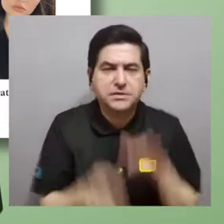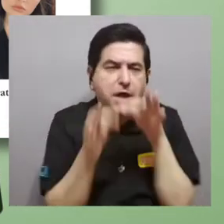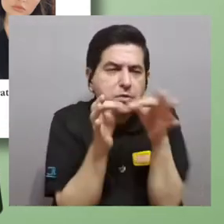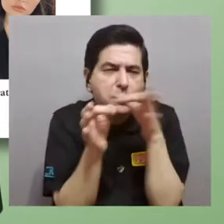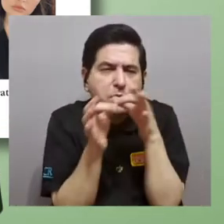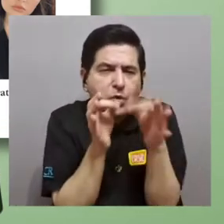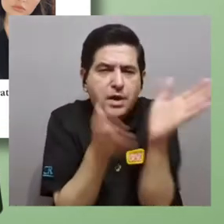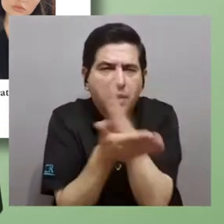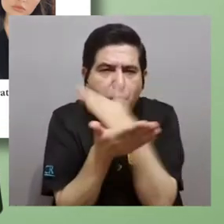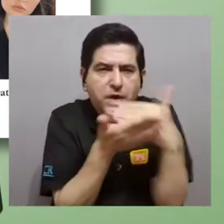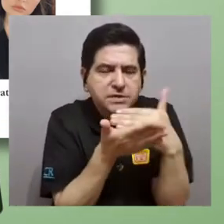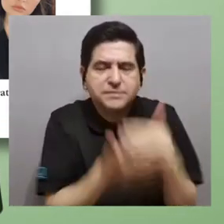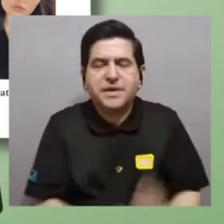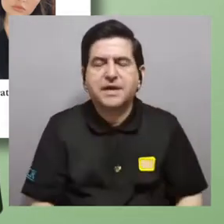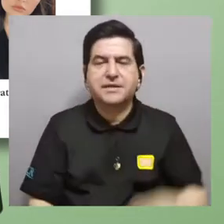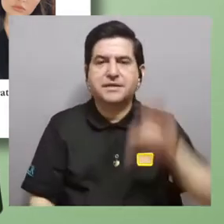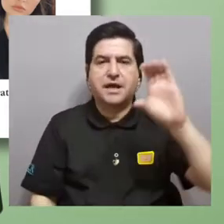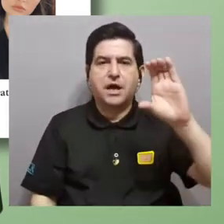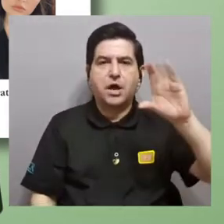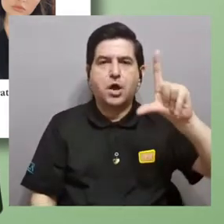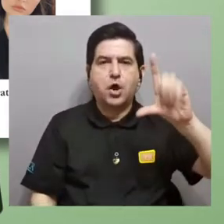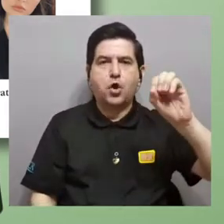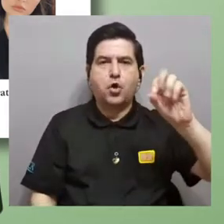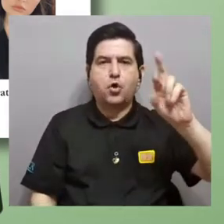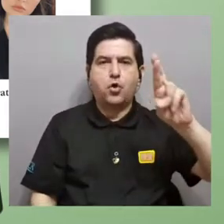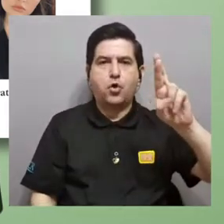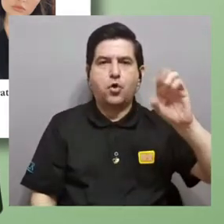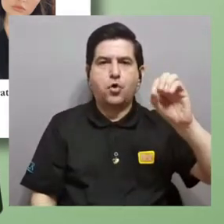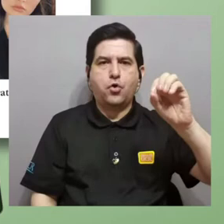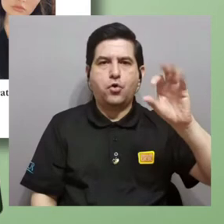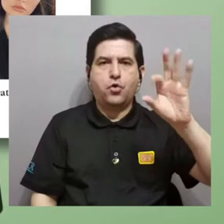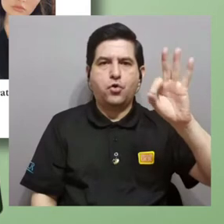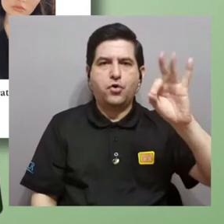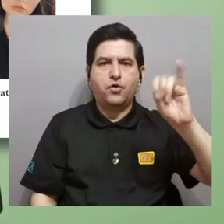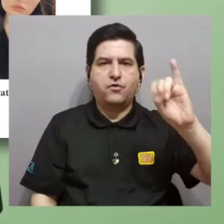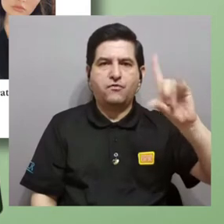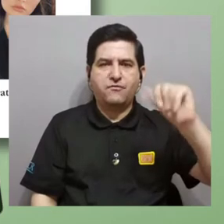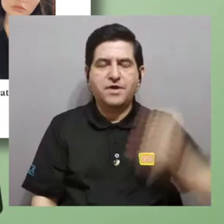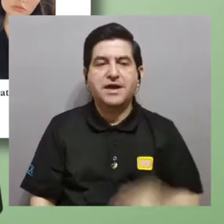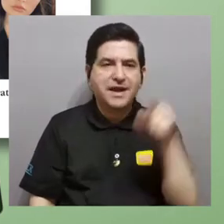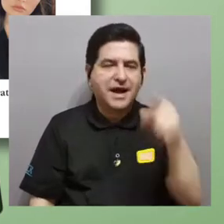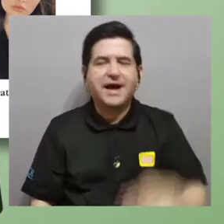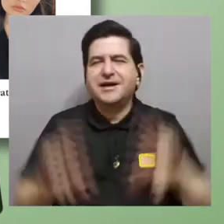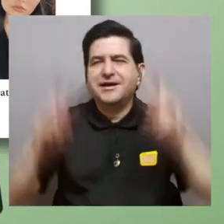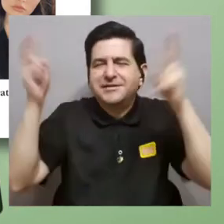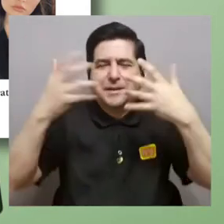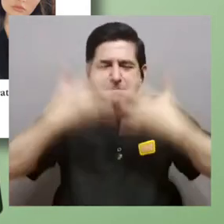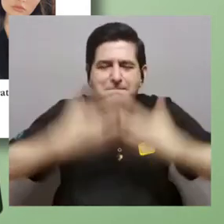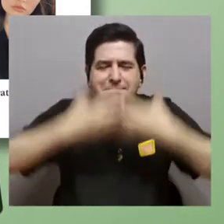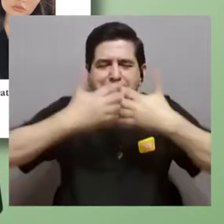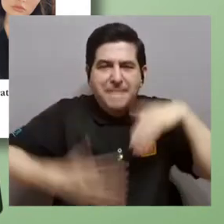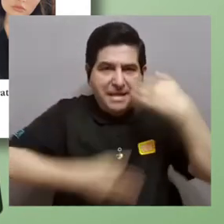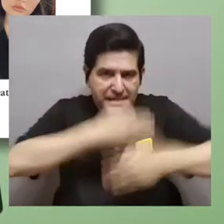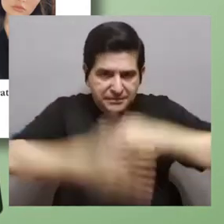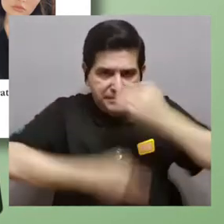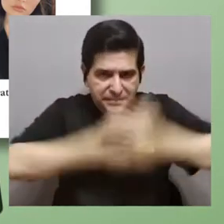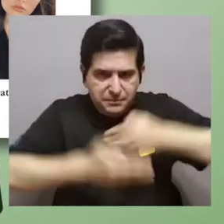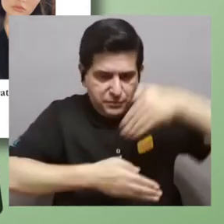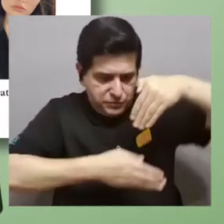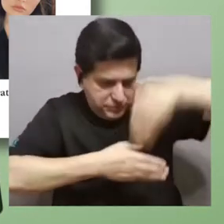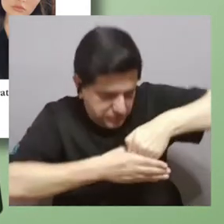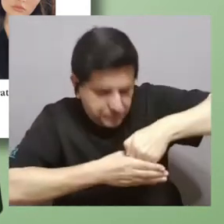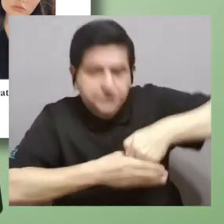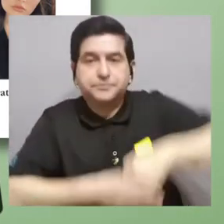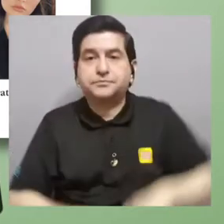moléculas que son parte de las clorofilas, de los centros de reacción, de donde se da la maquinaria de la